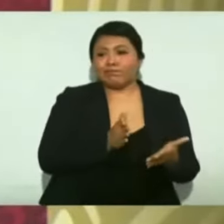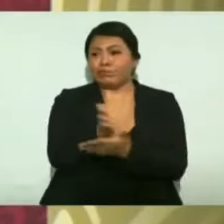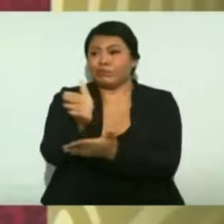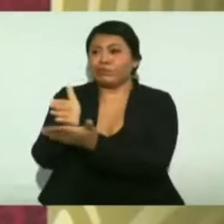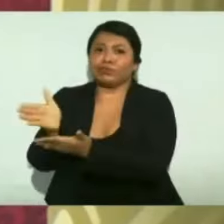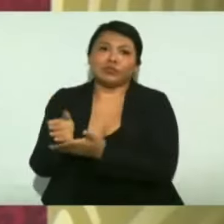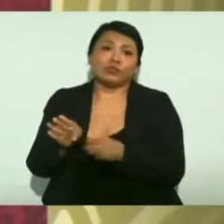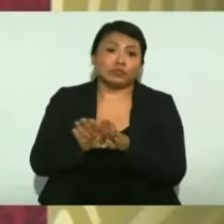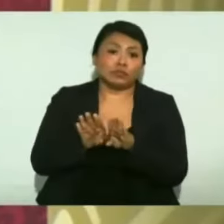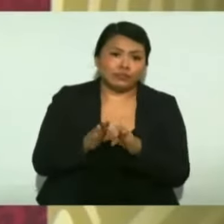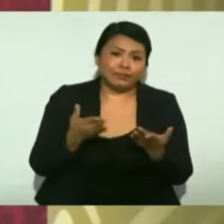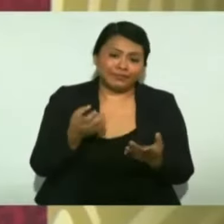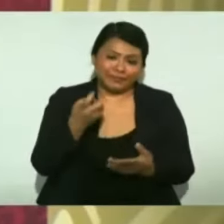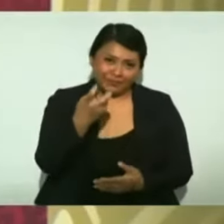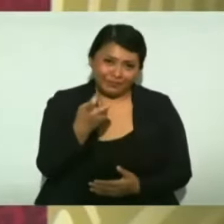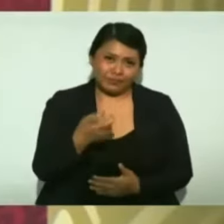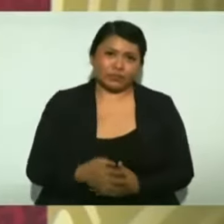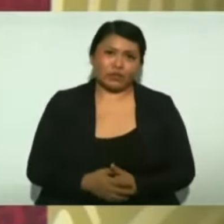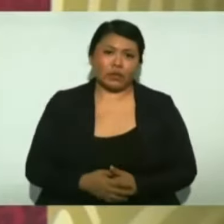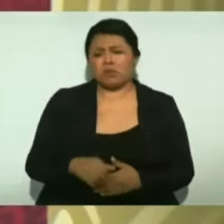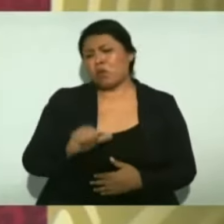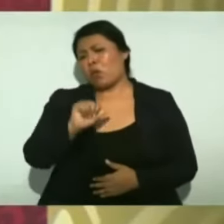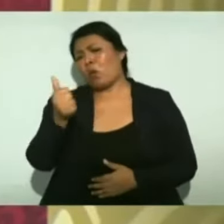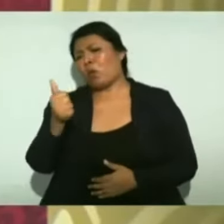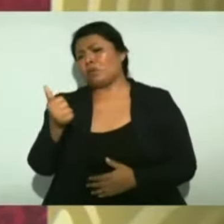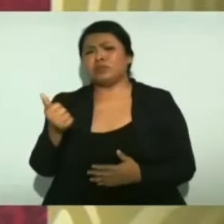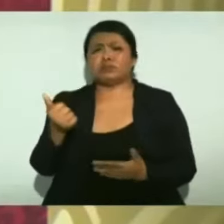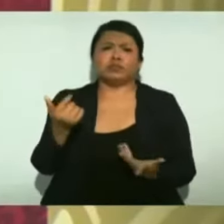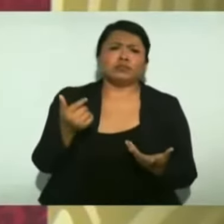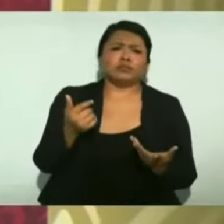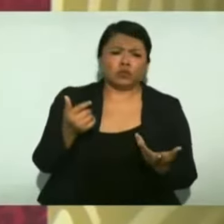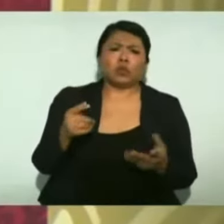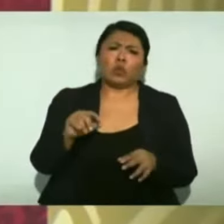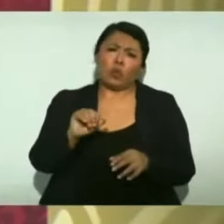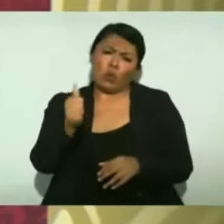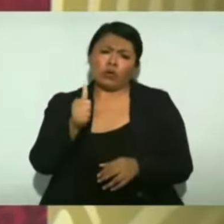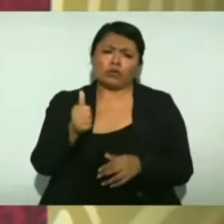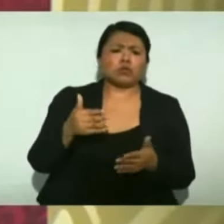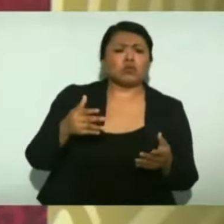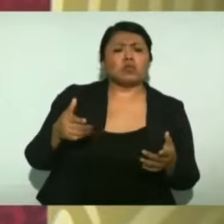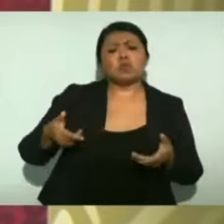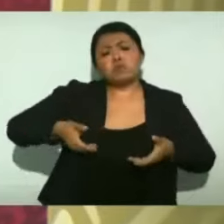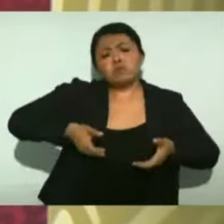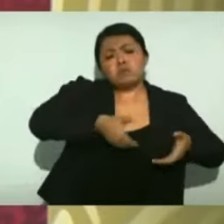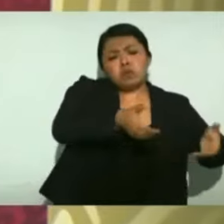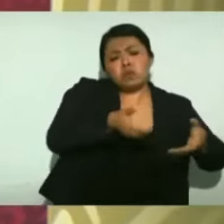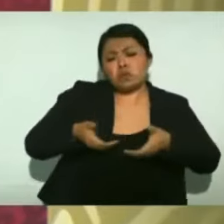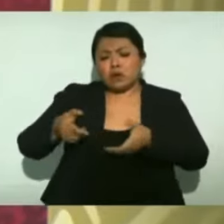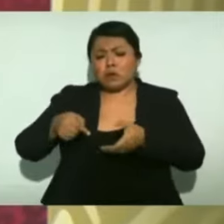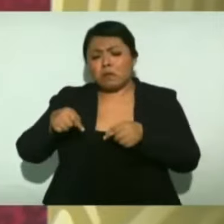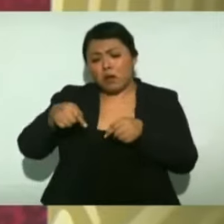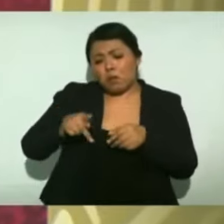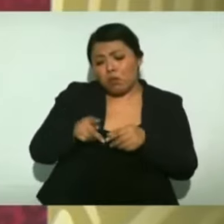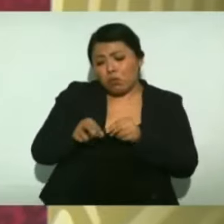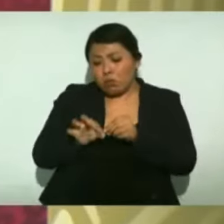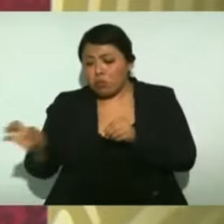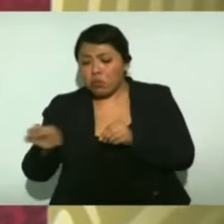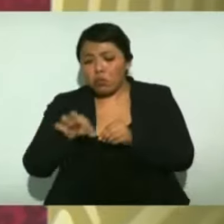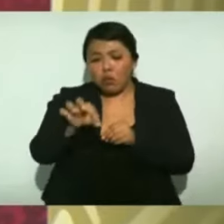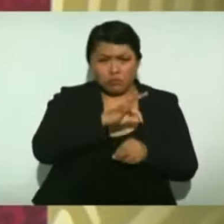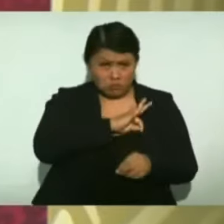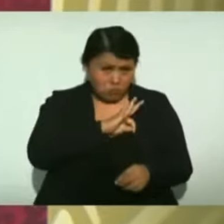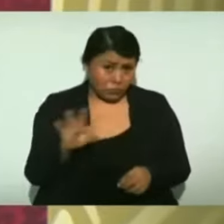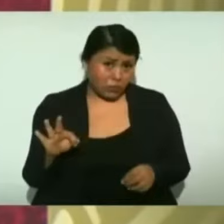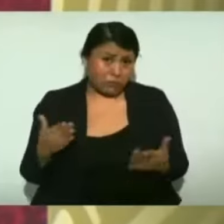Pero ya hay otras opciones, siempre va a haber otras opciones. Se